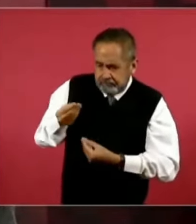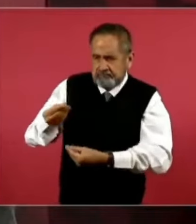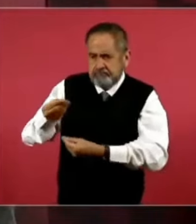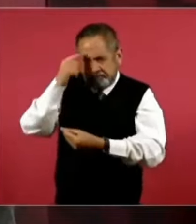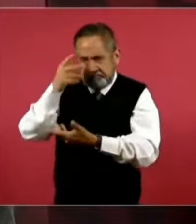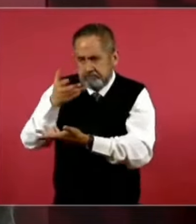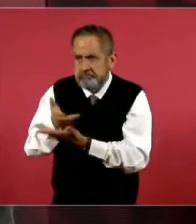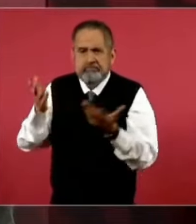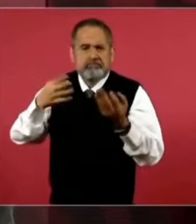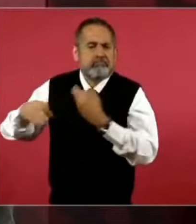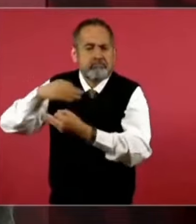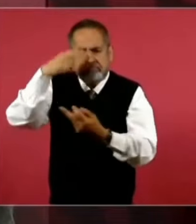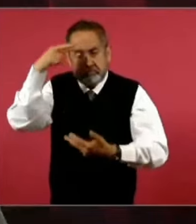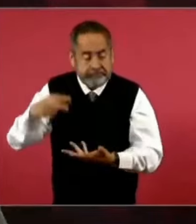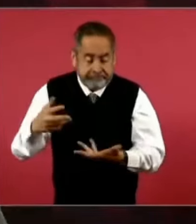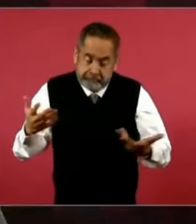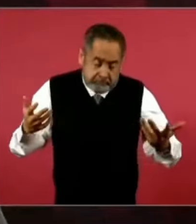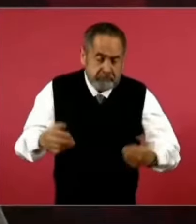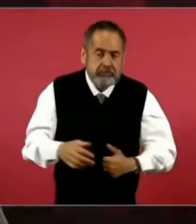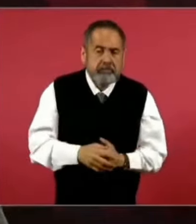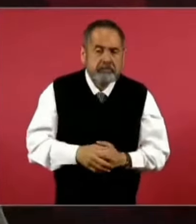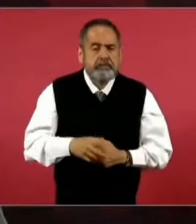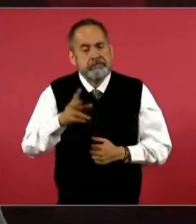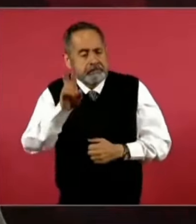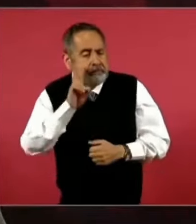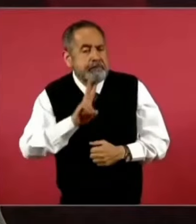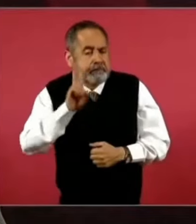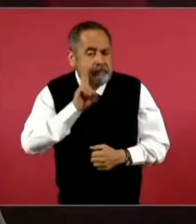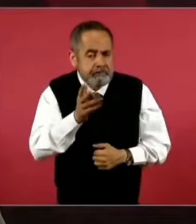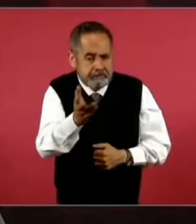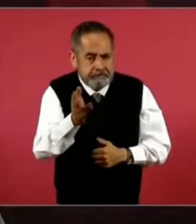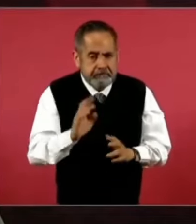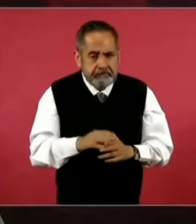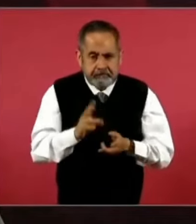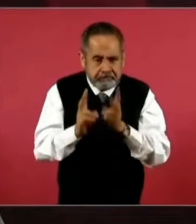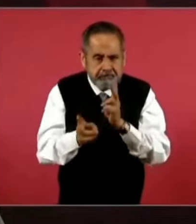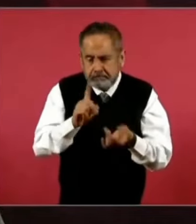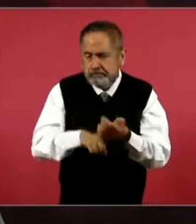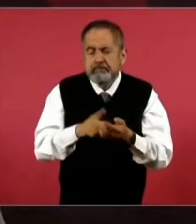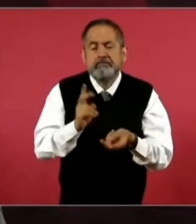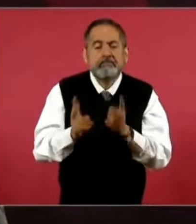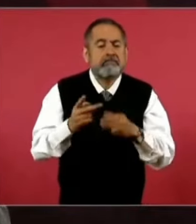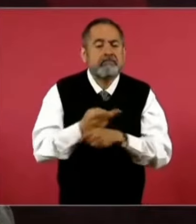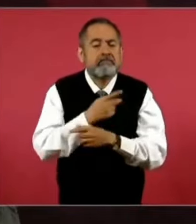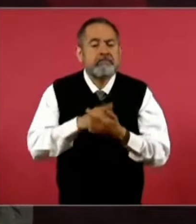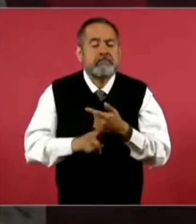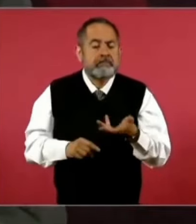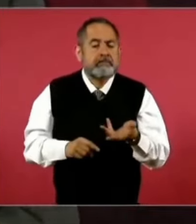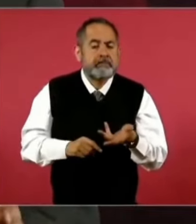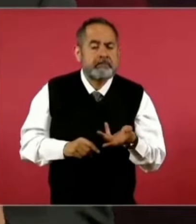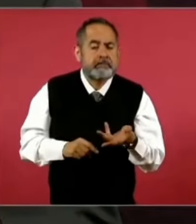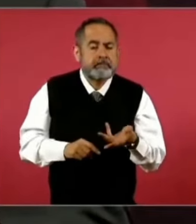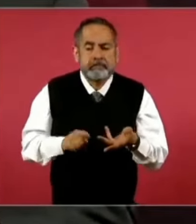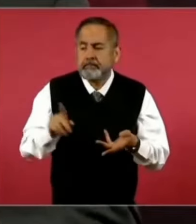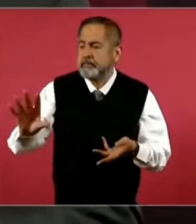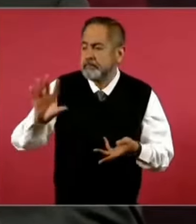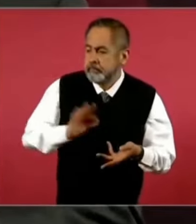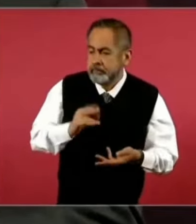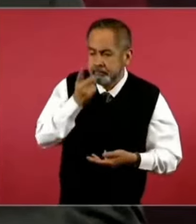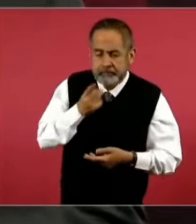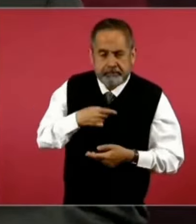mexicanos. Entonces, vamos a ver qué nos puede